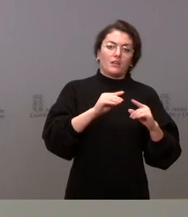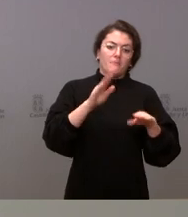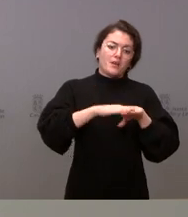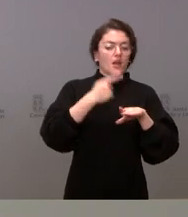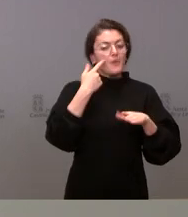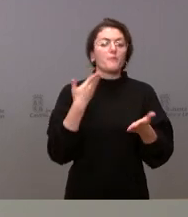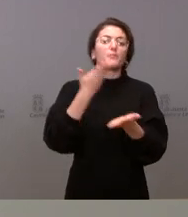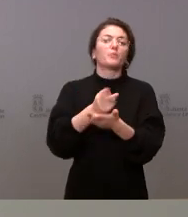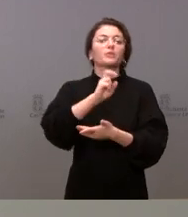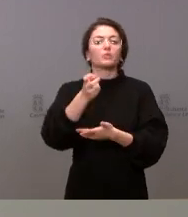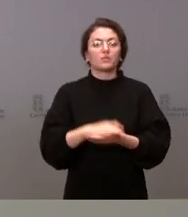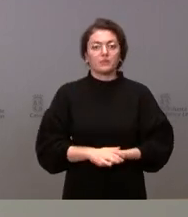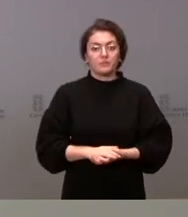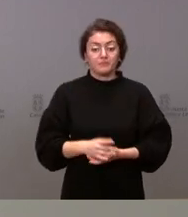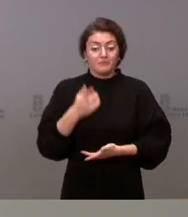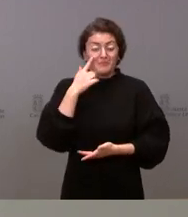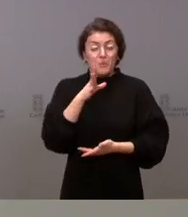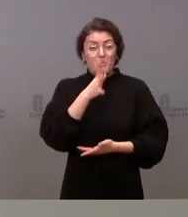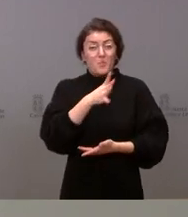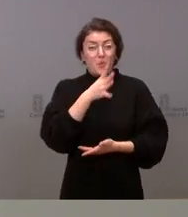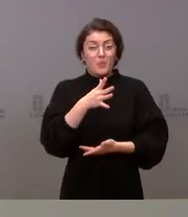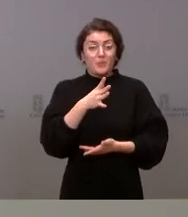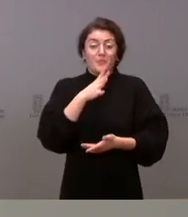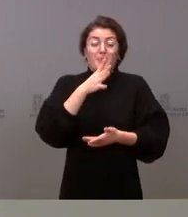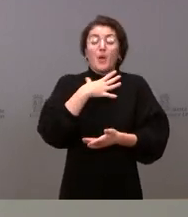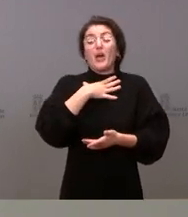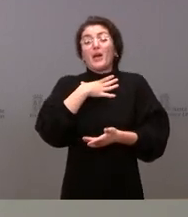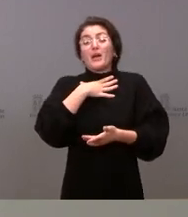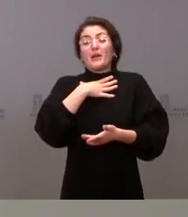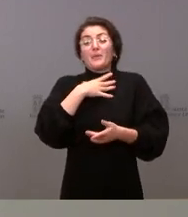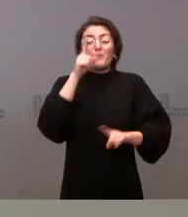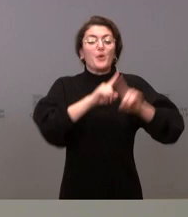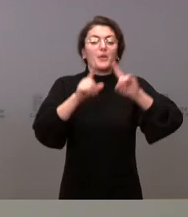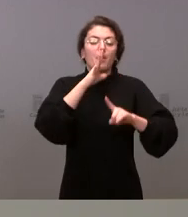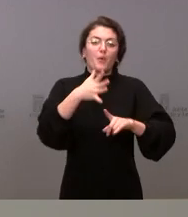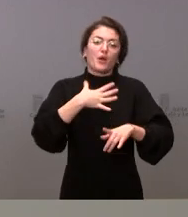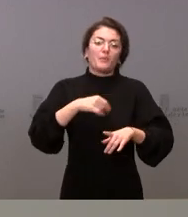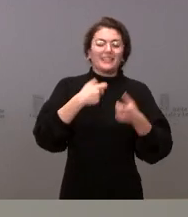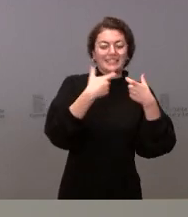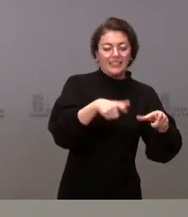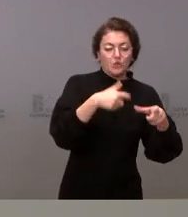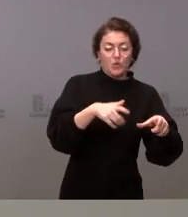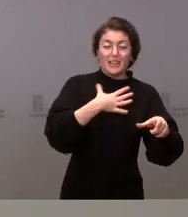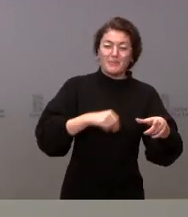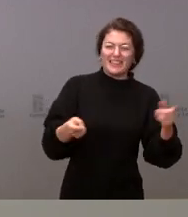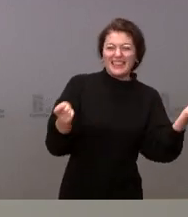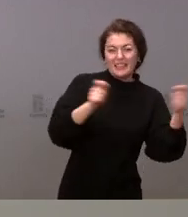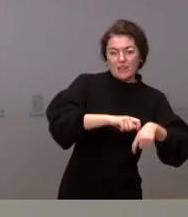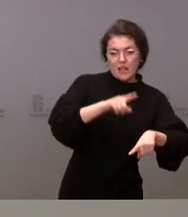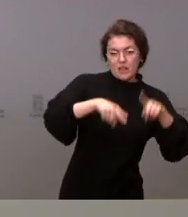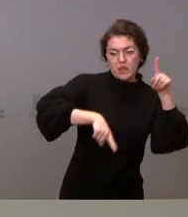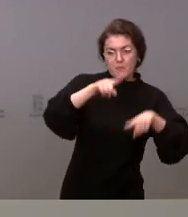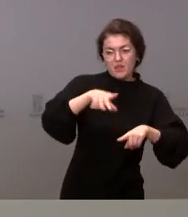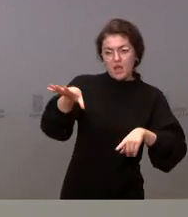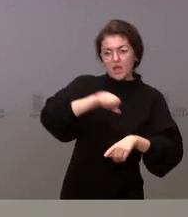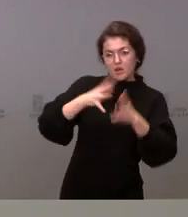propuesta de cierres para varios sectores al alcanzar determinados niveles de incidencia. Pero muchas comunidades consideramos que